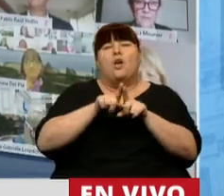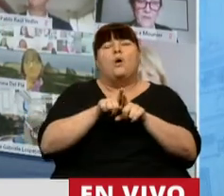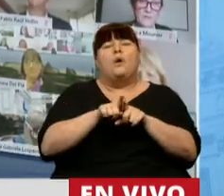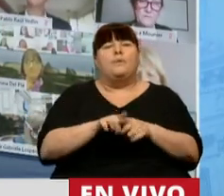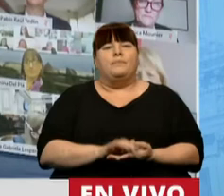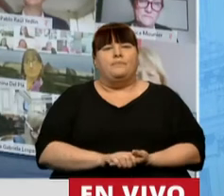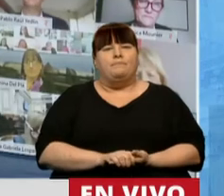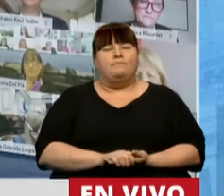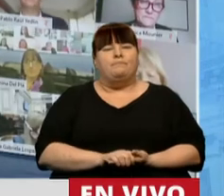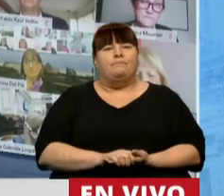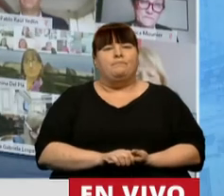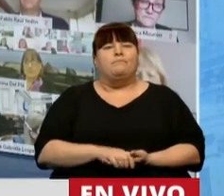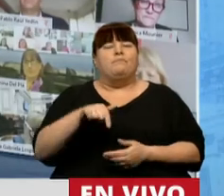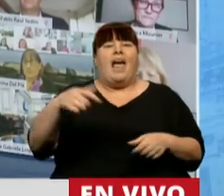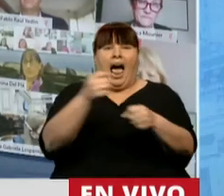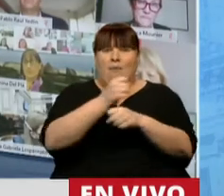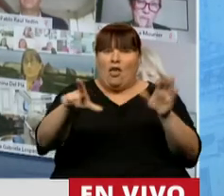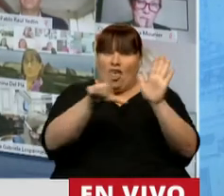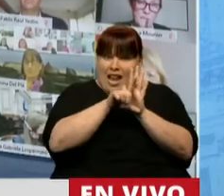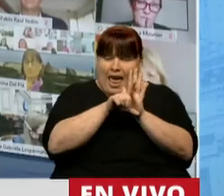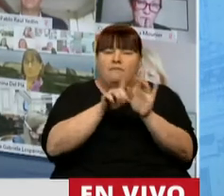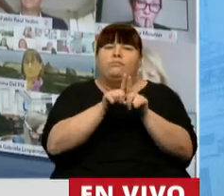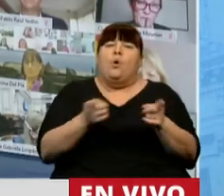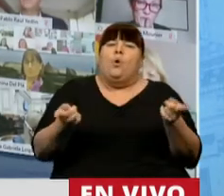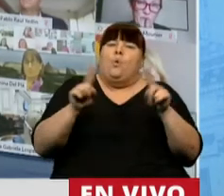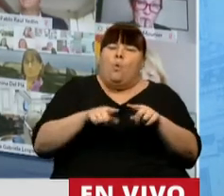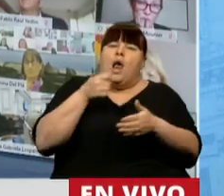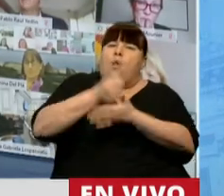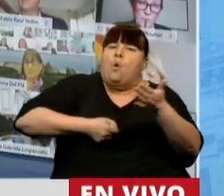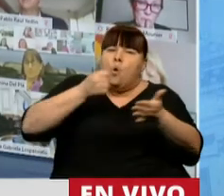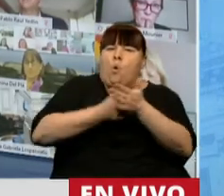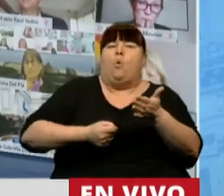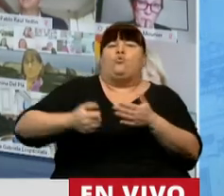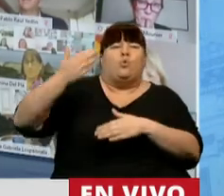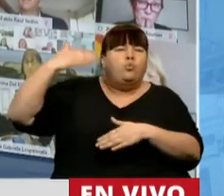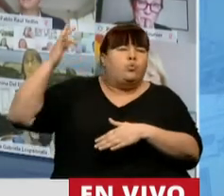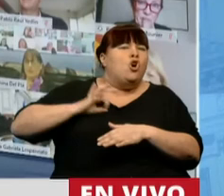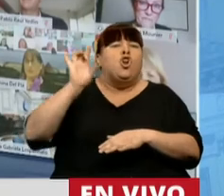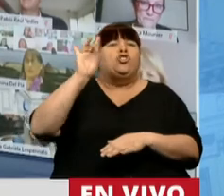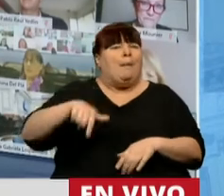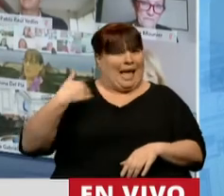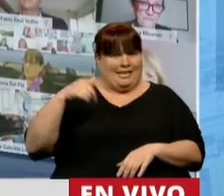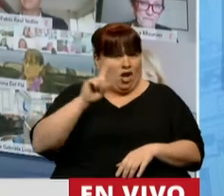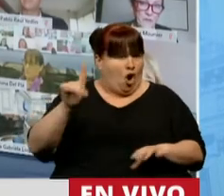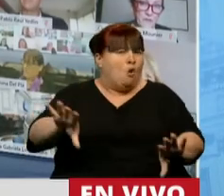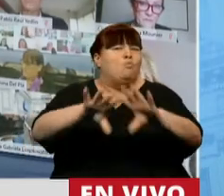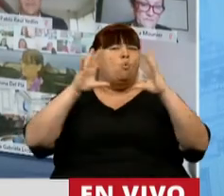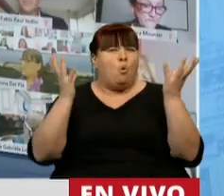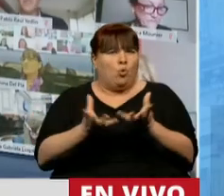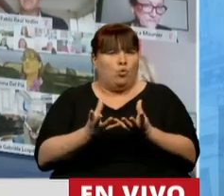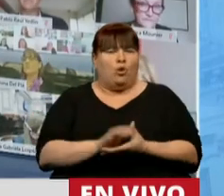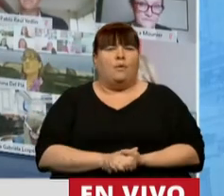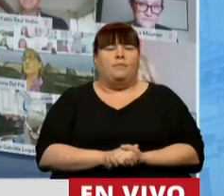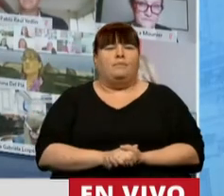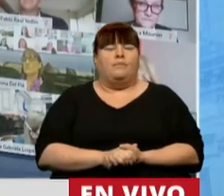promulgación de esta ley reivindicó una lucha de muchísimo tiempo, no solamente en nuestro país, sino en el mundo.